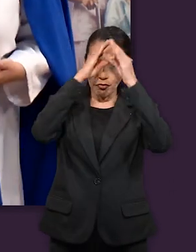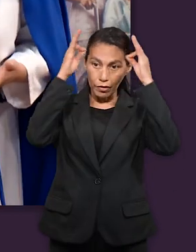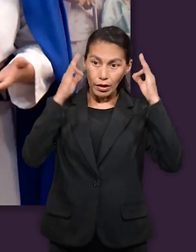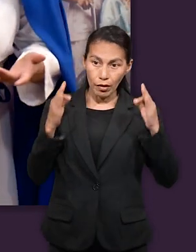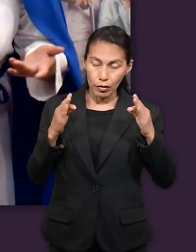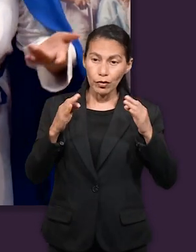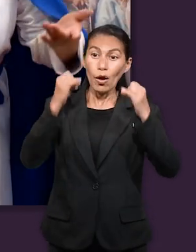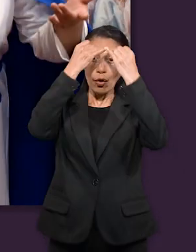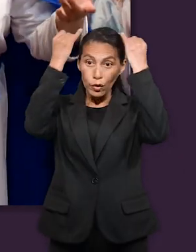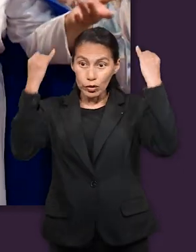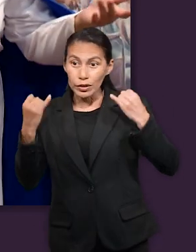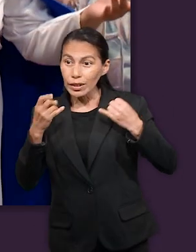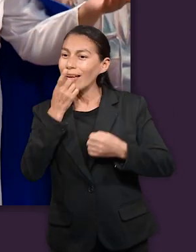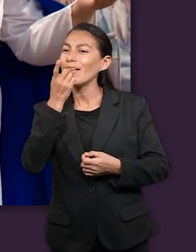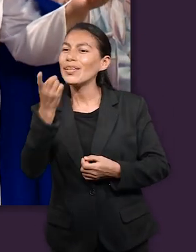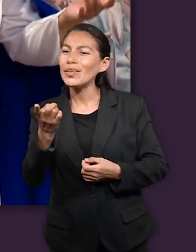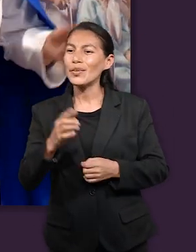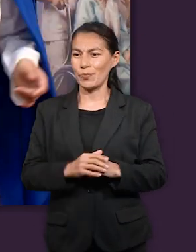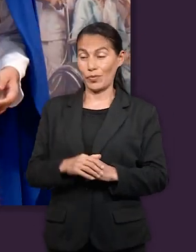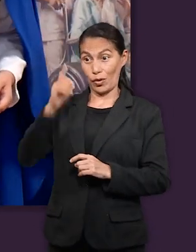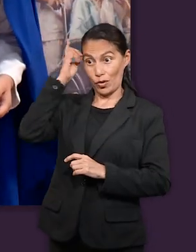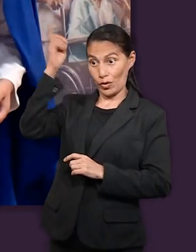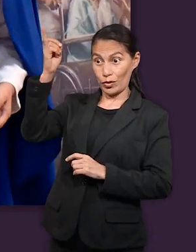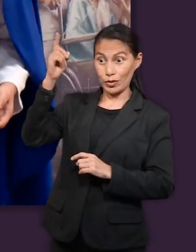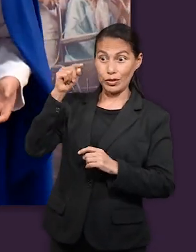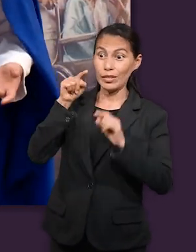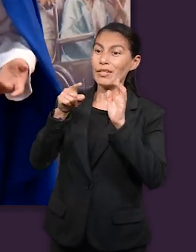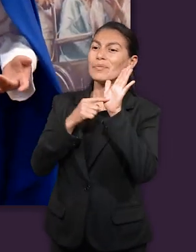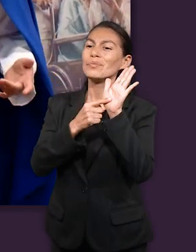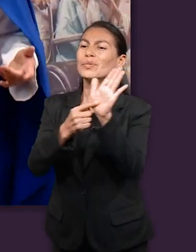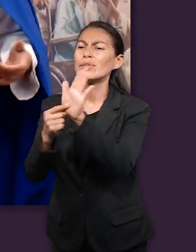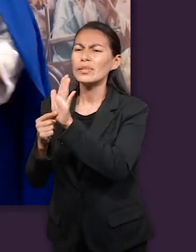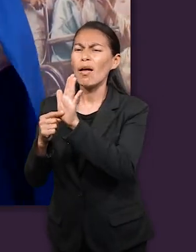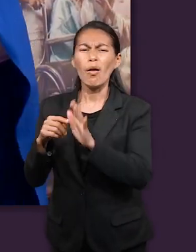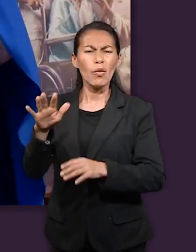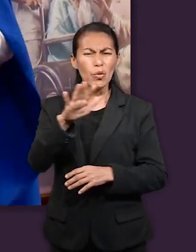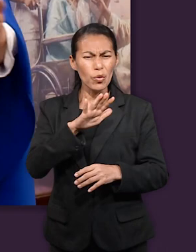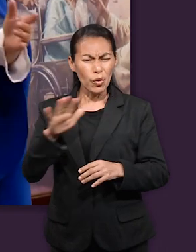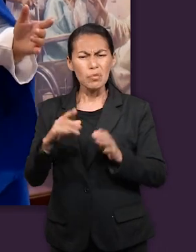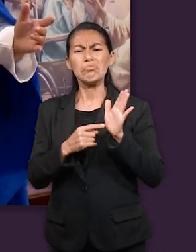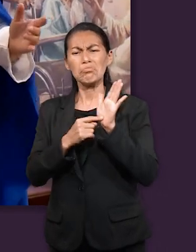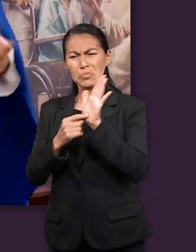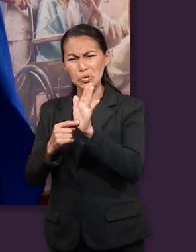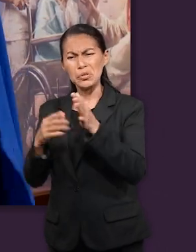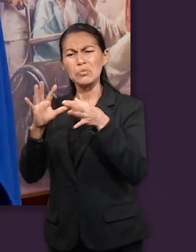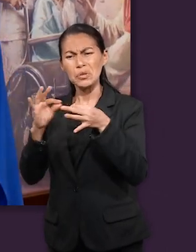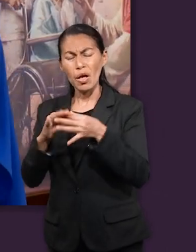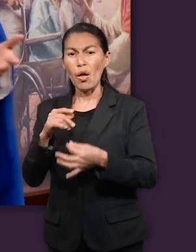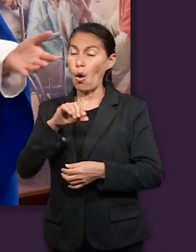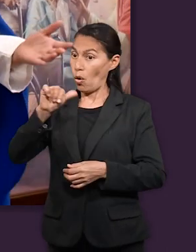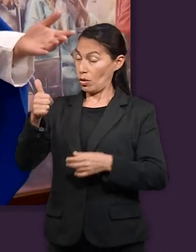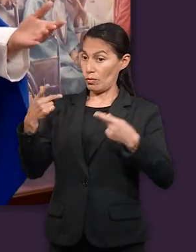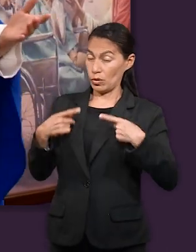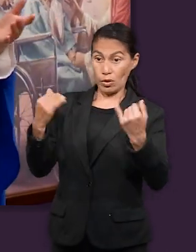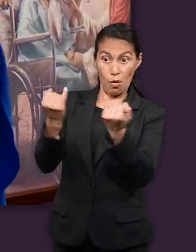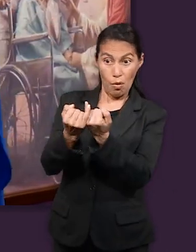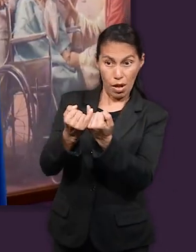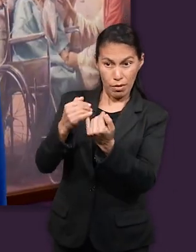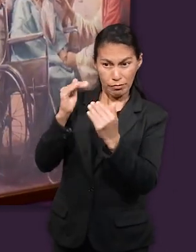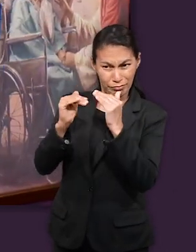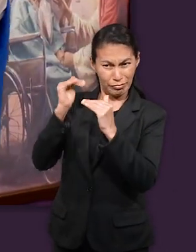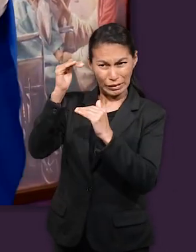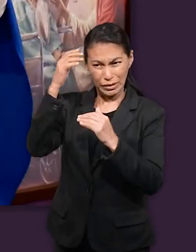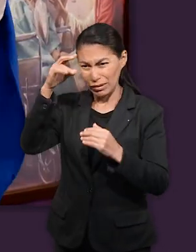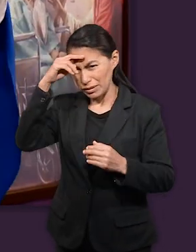El faraón dijo a José, Puesto que Dios te ha hecho saber todo esto, no hay nadie tan entendido